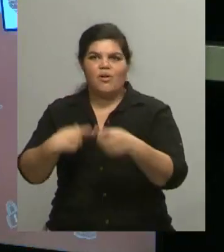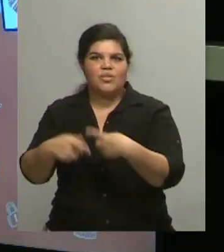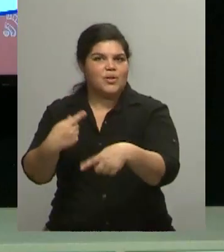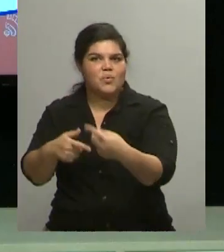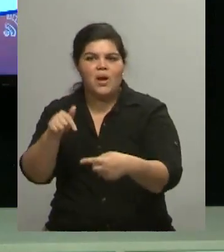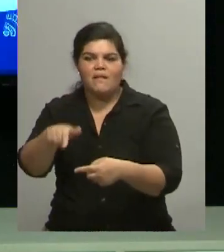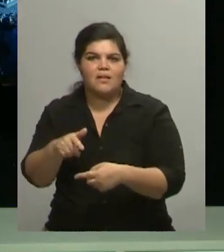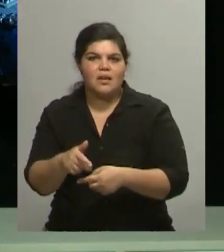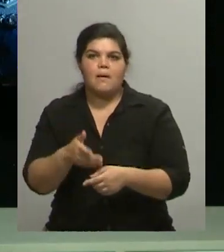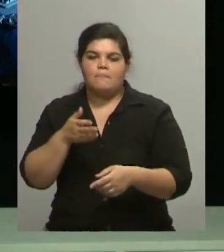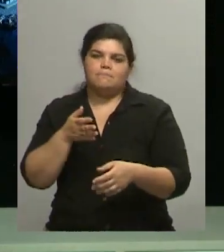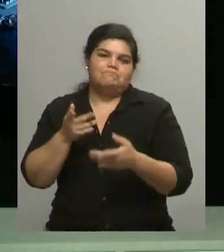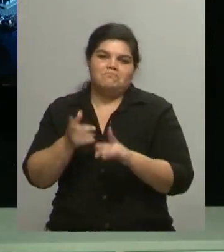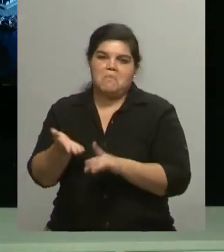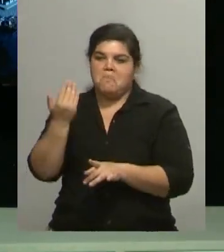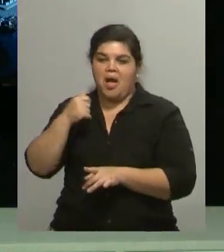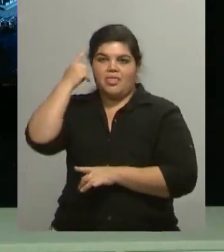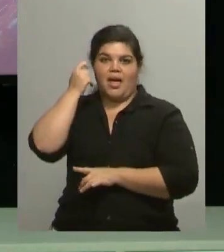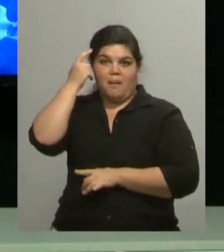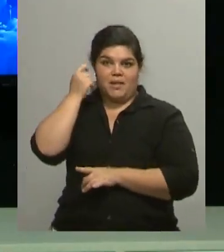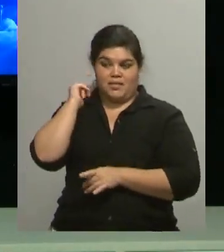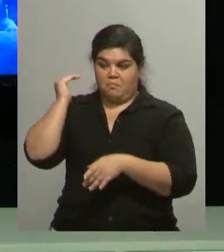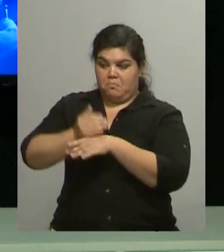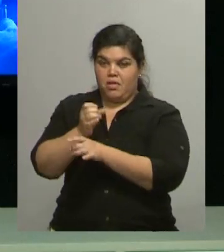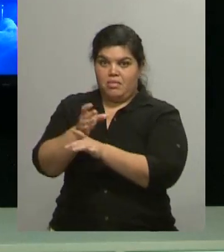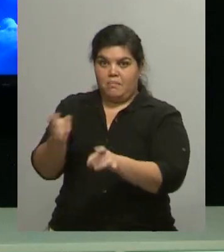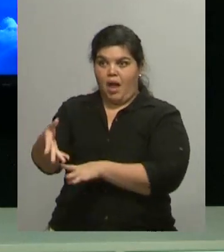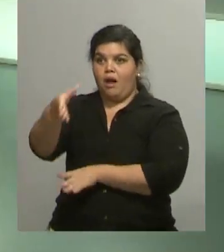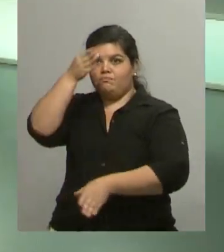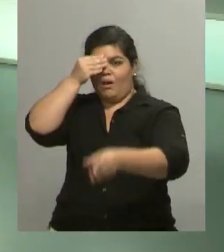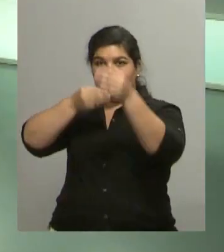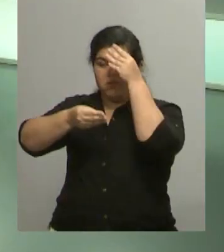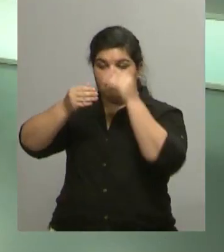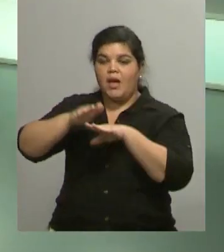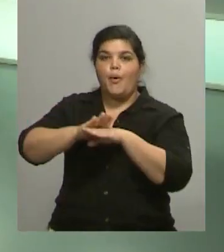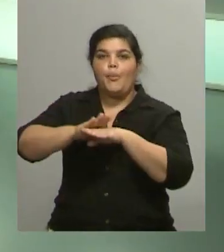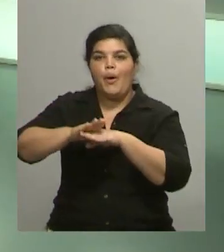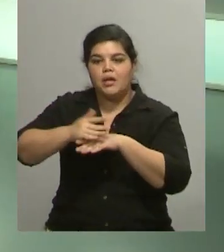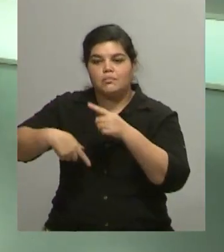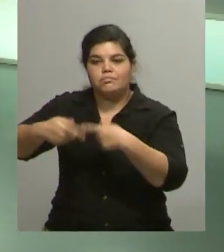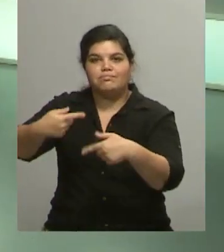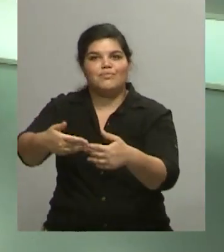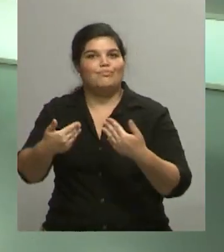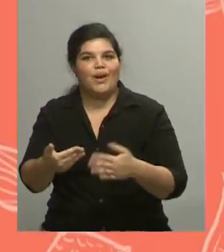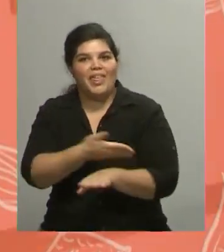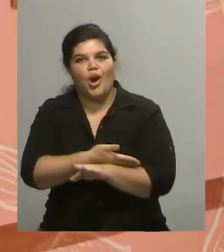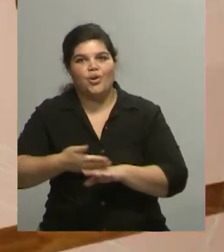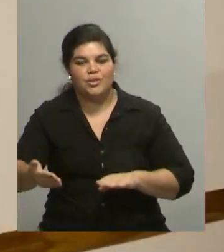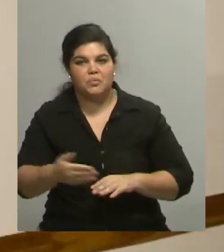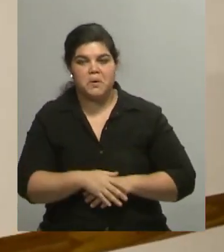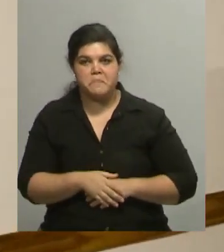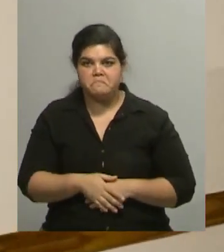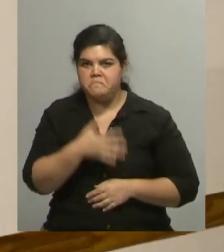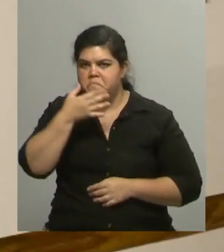cursando y lo que aprendieron en la época de la pandemia es lo que les ha servido como base para el ahora. Pero de verdad que fue una